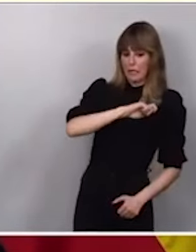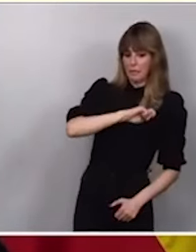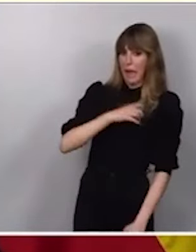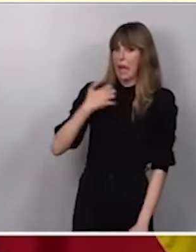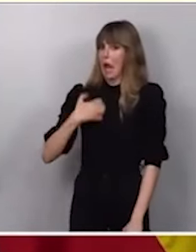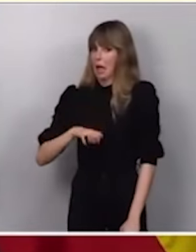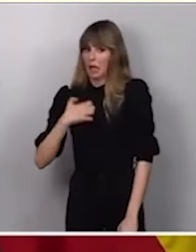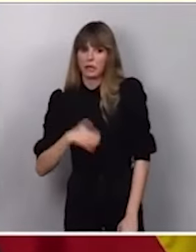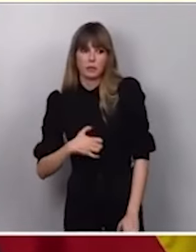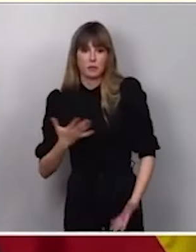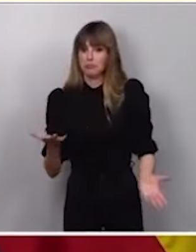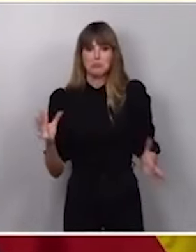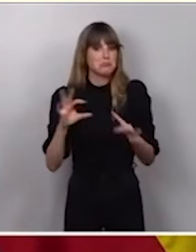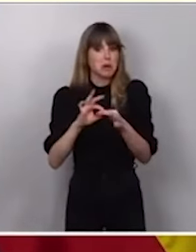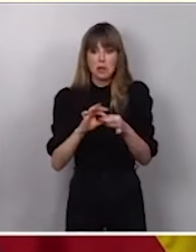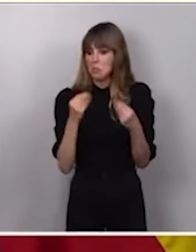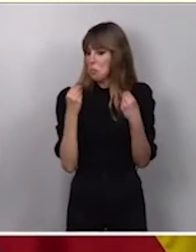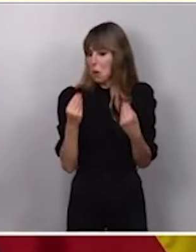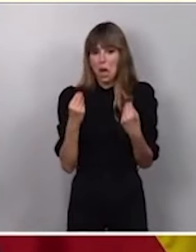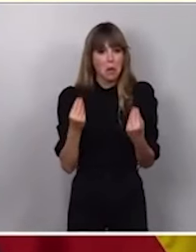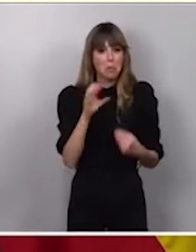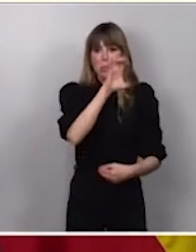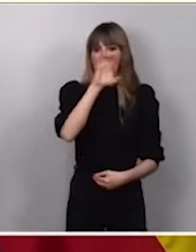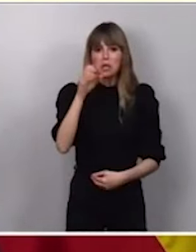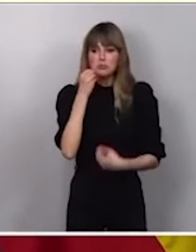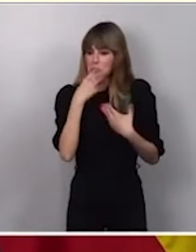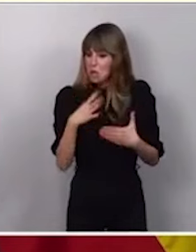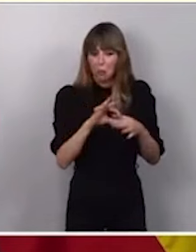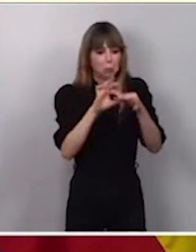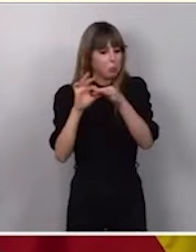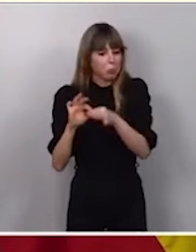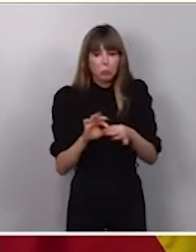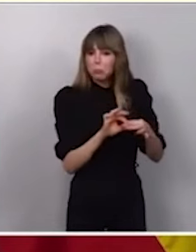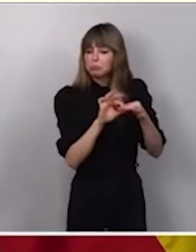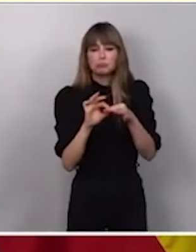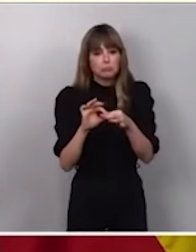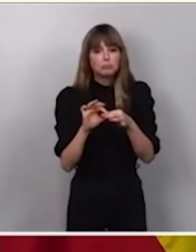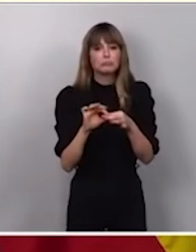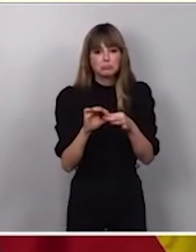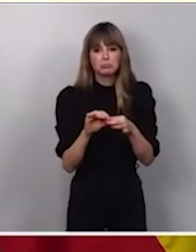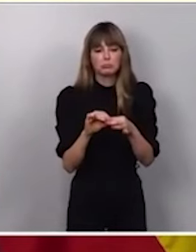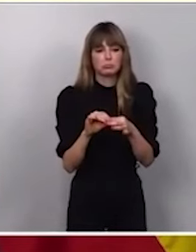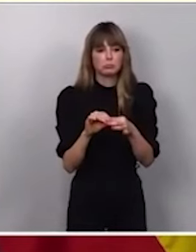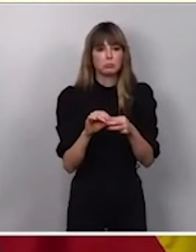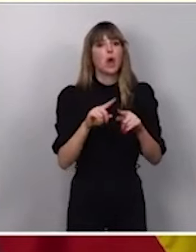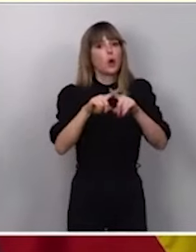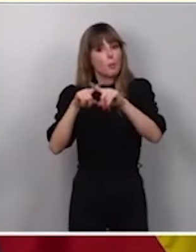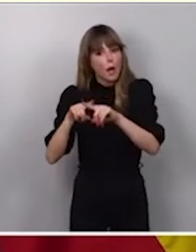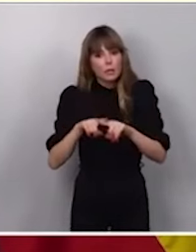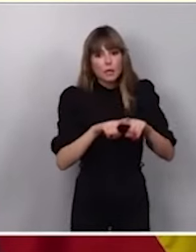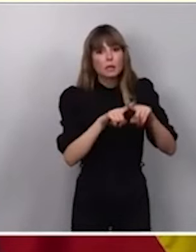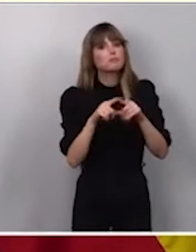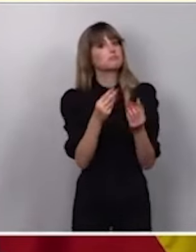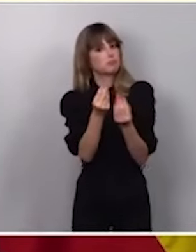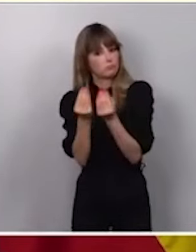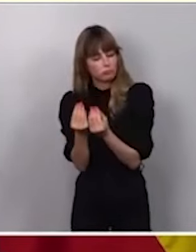Argentina, que como se ve, son unas relaciones buenas como países. Tenemos muchos lazos comunes, muchas cosas que compartir. Y estoy